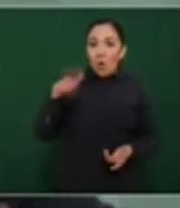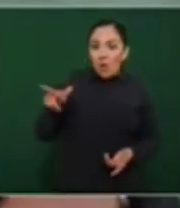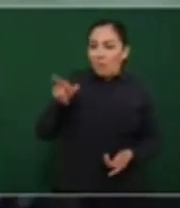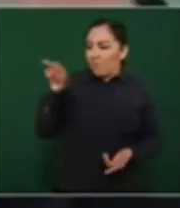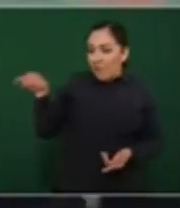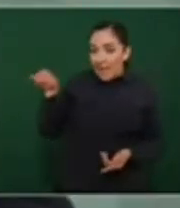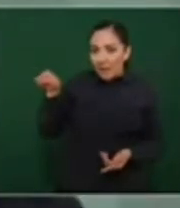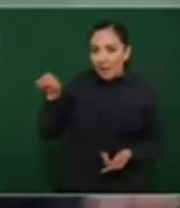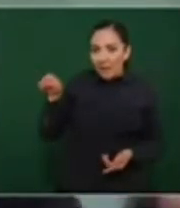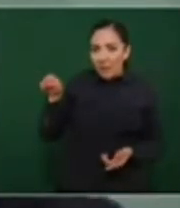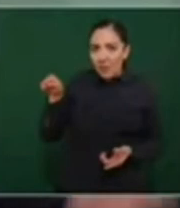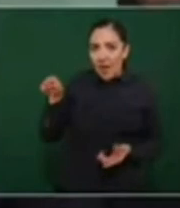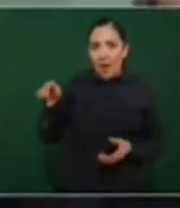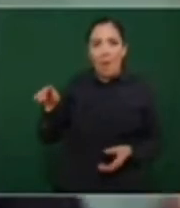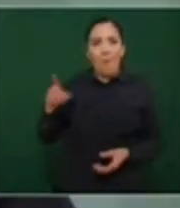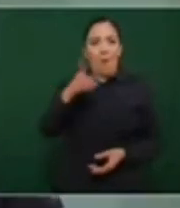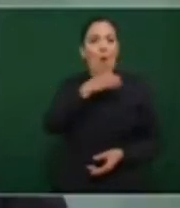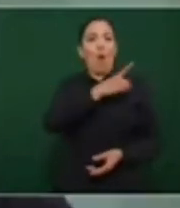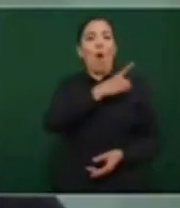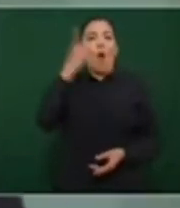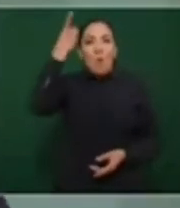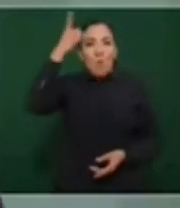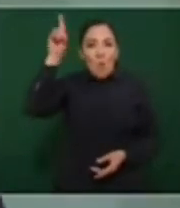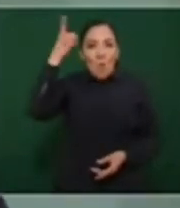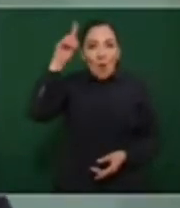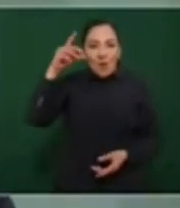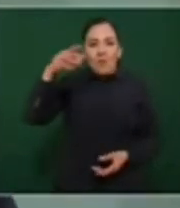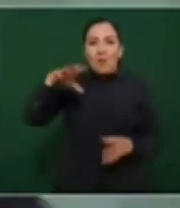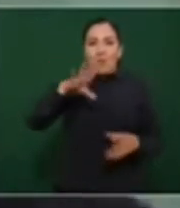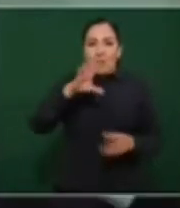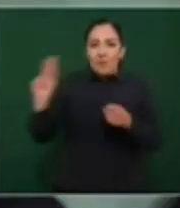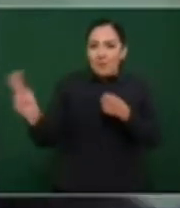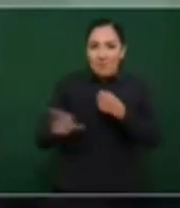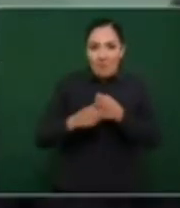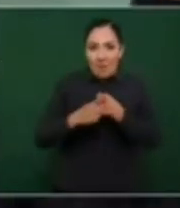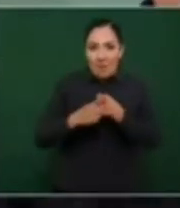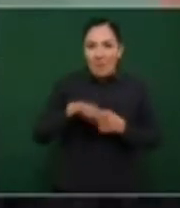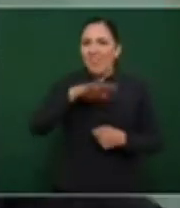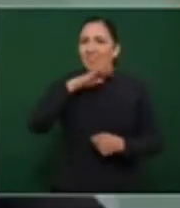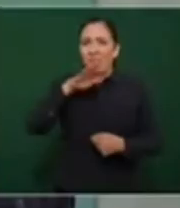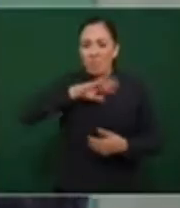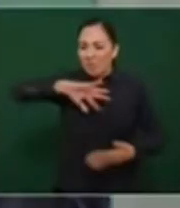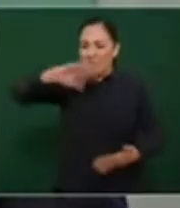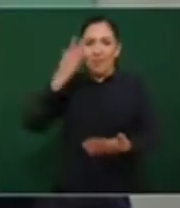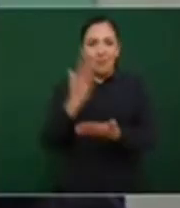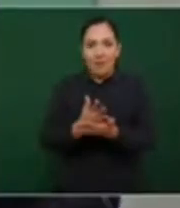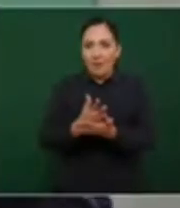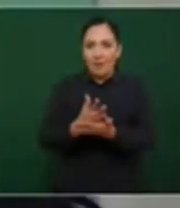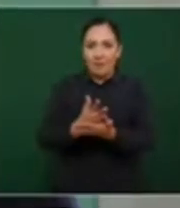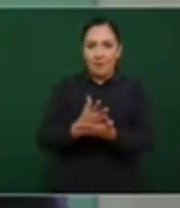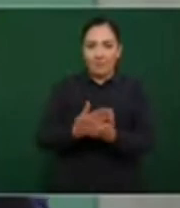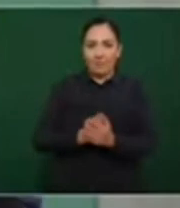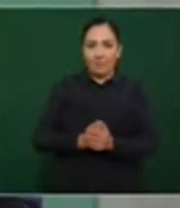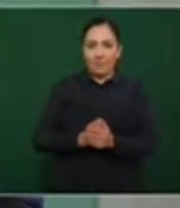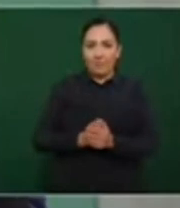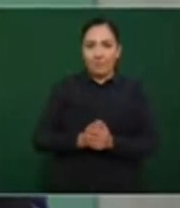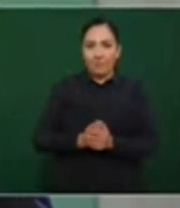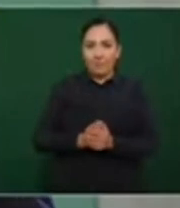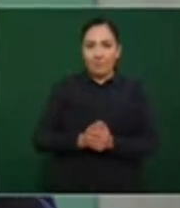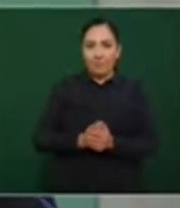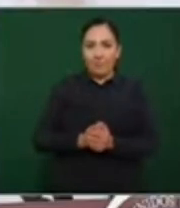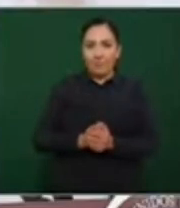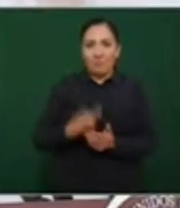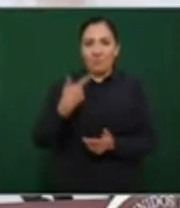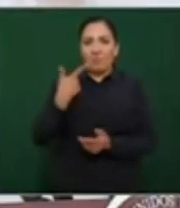queremos que impere en México la corrupción, que no queremos un México con una